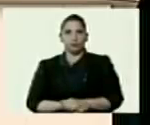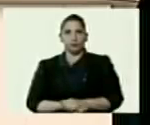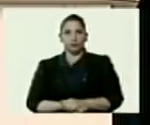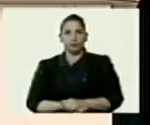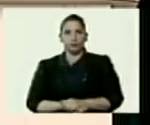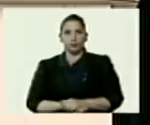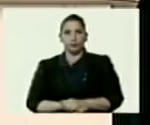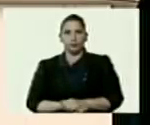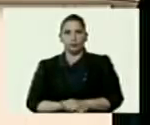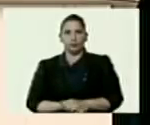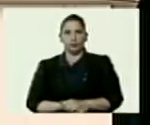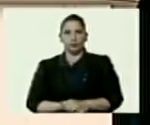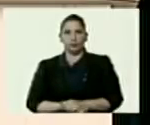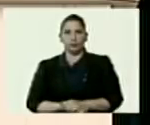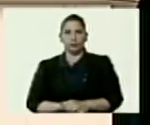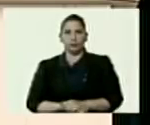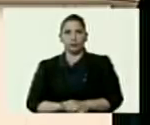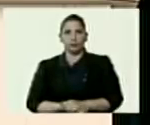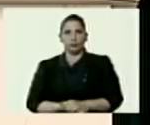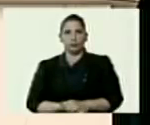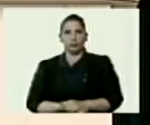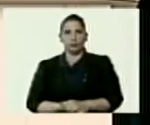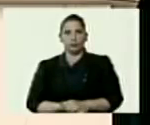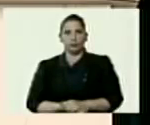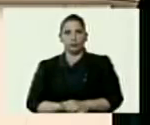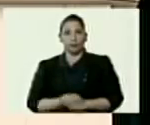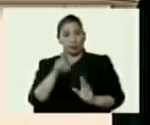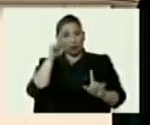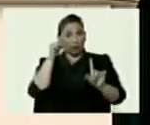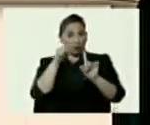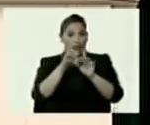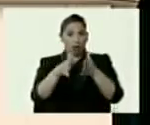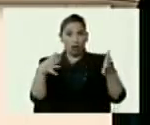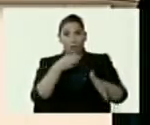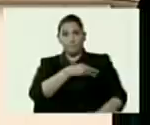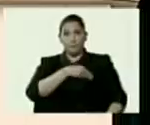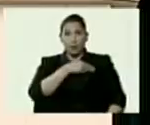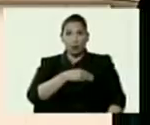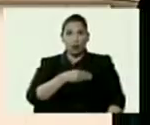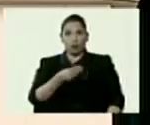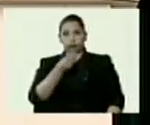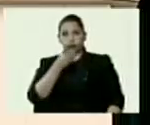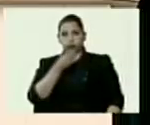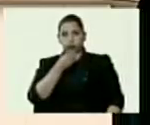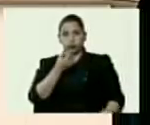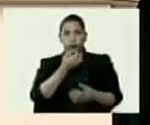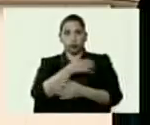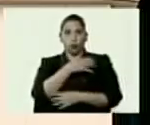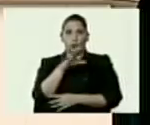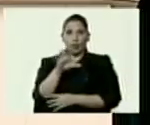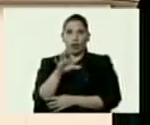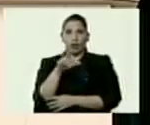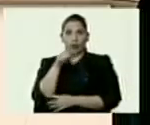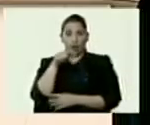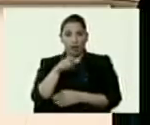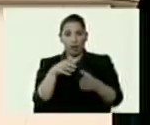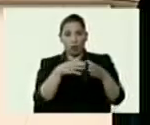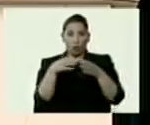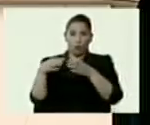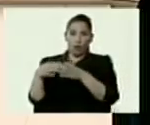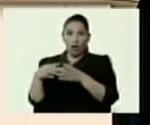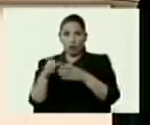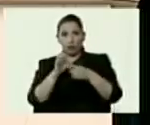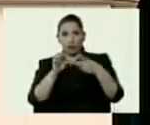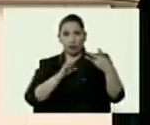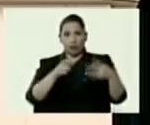Lo que ese documento dice, en el marco de la gran misión de abastecimiento soberano, este Comando Estratégico Operacional ha